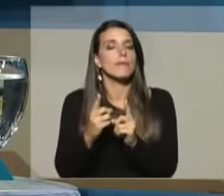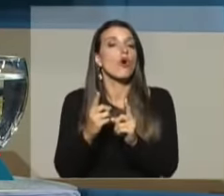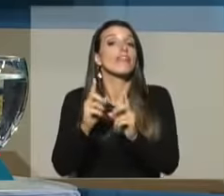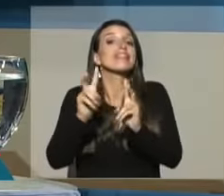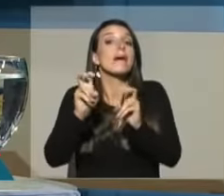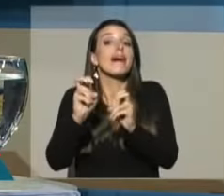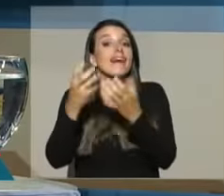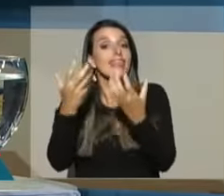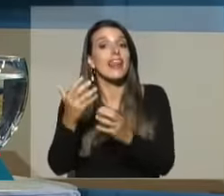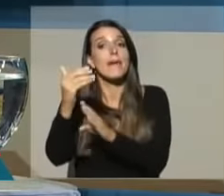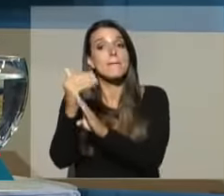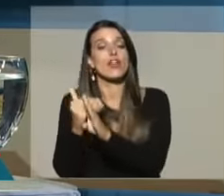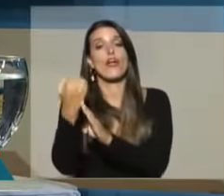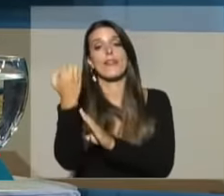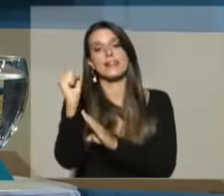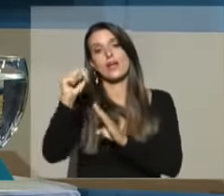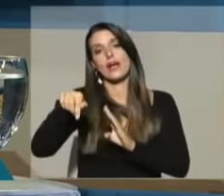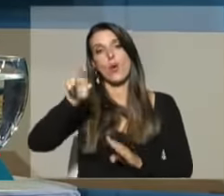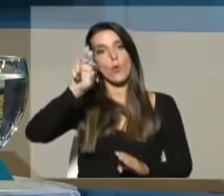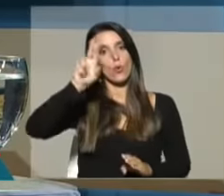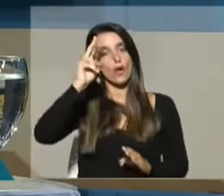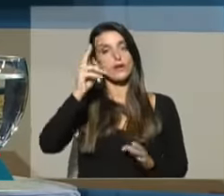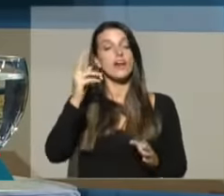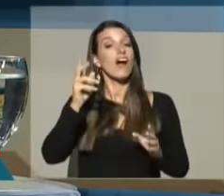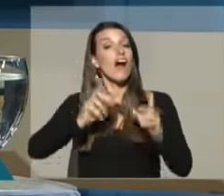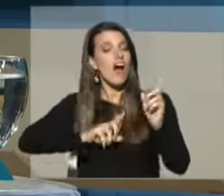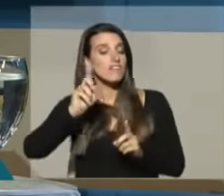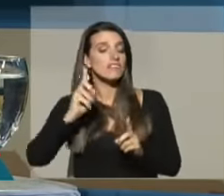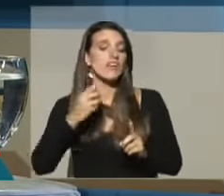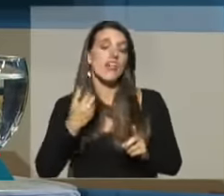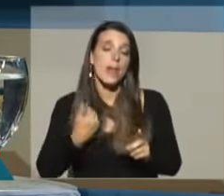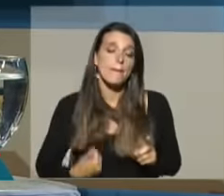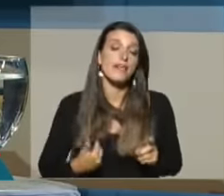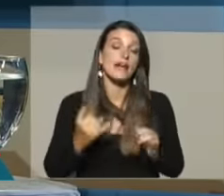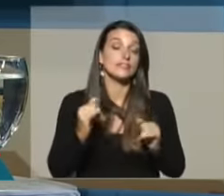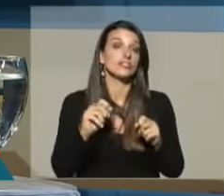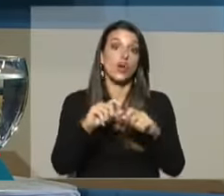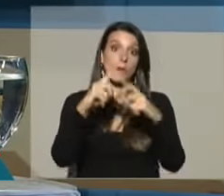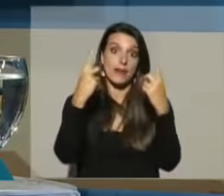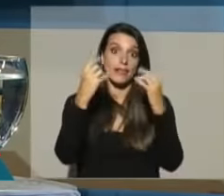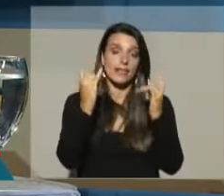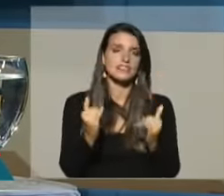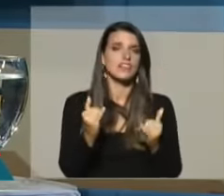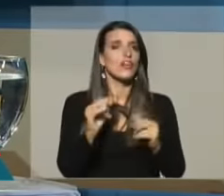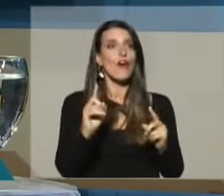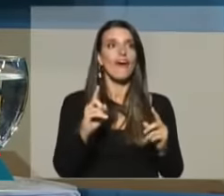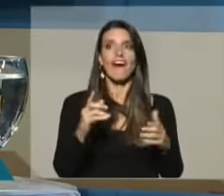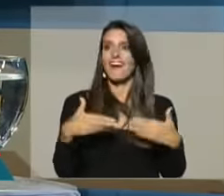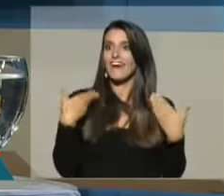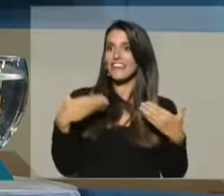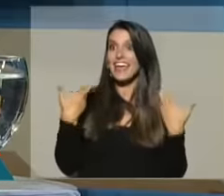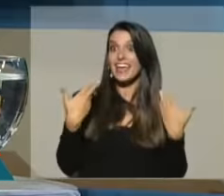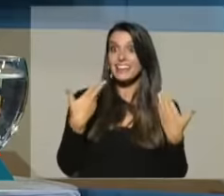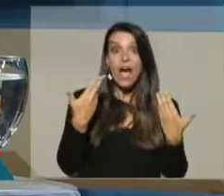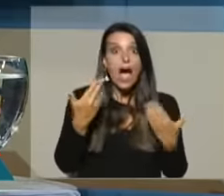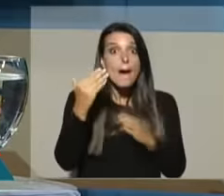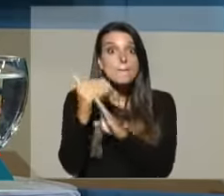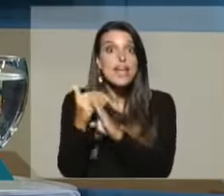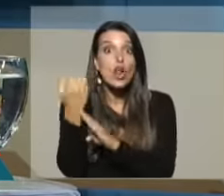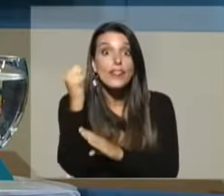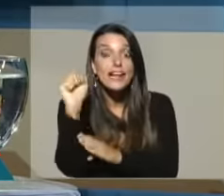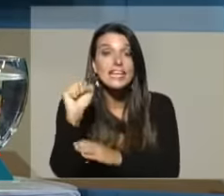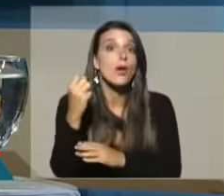los números de delitos en nuestro país. A veces lamentablemente nos sorprende que en vez de alegrar la noticia de que hay menos